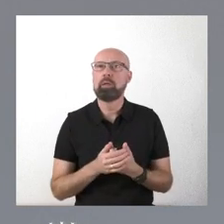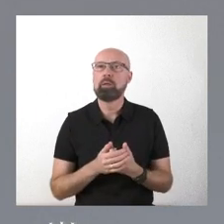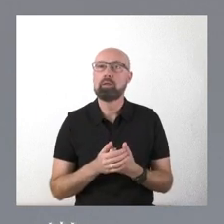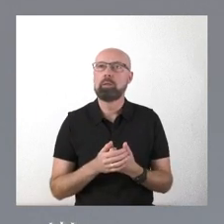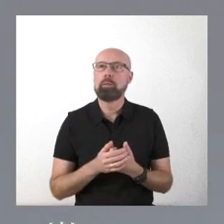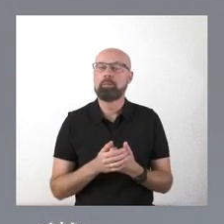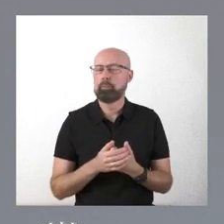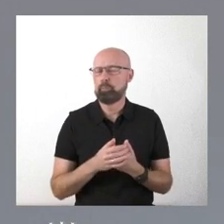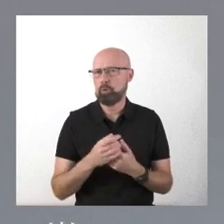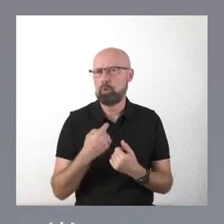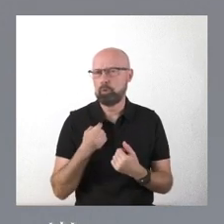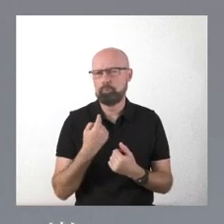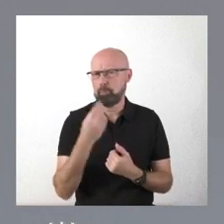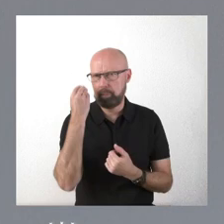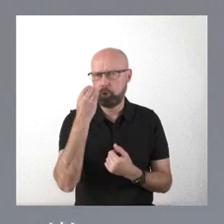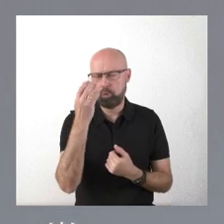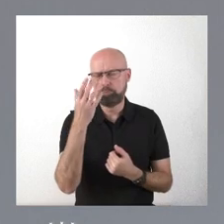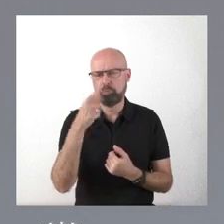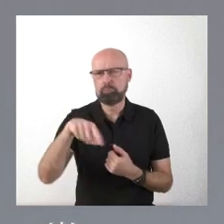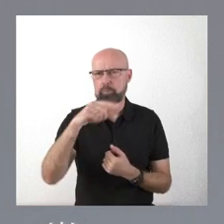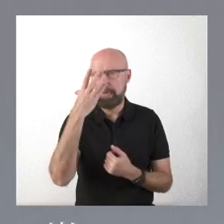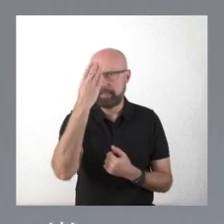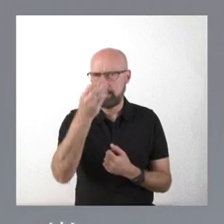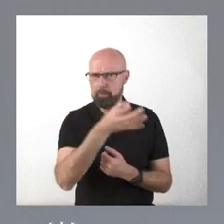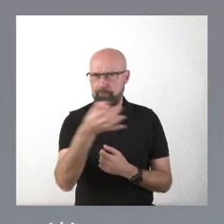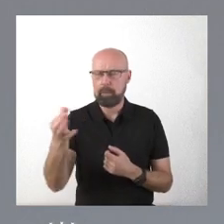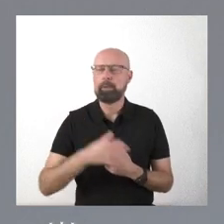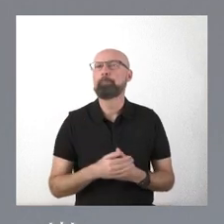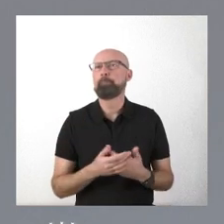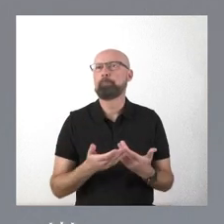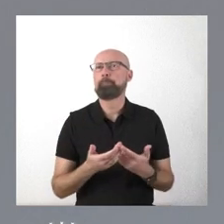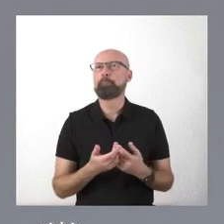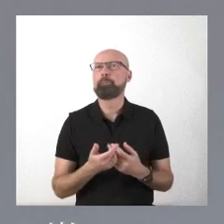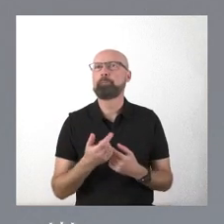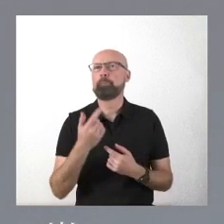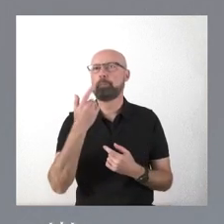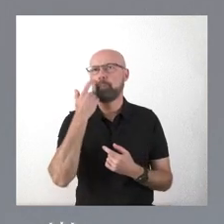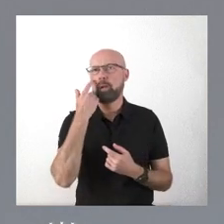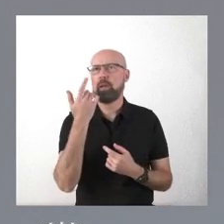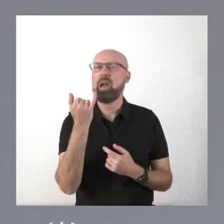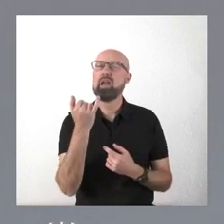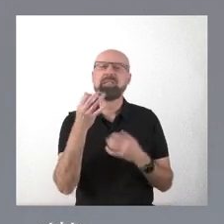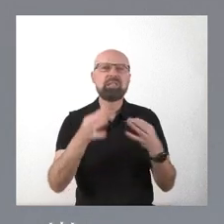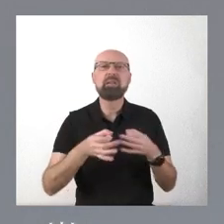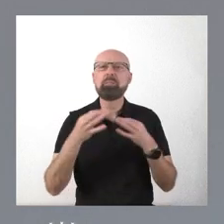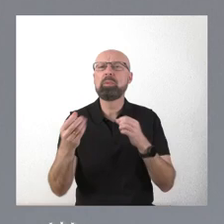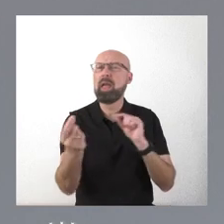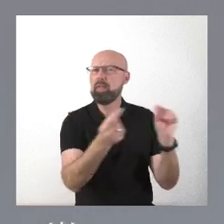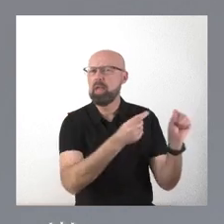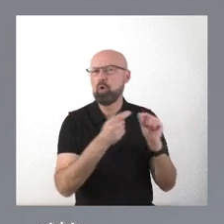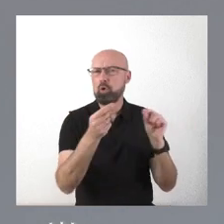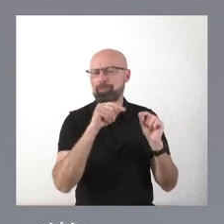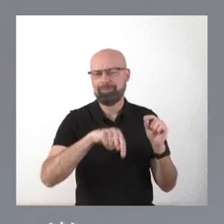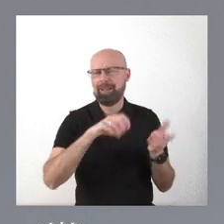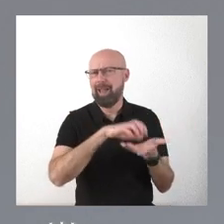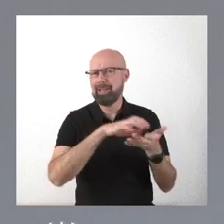entenderá, creo yo, a la perfección. Miren, hay siempre una discusión que en Castilla y León